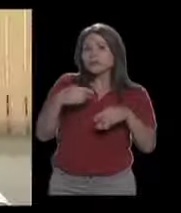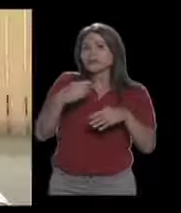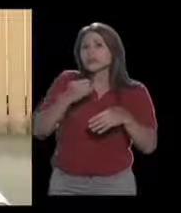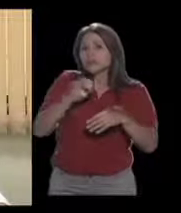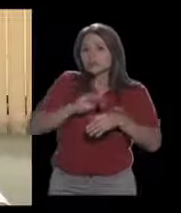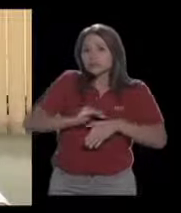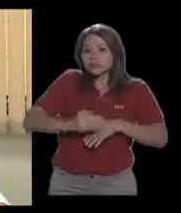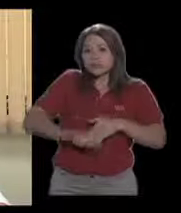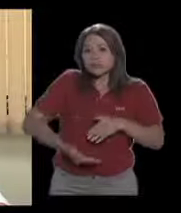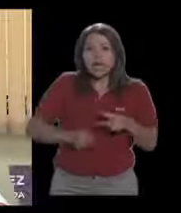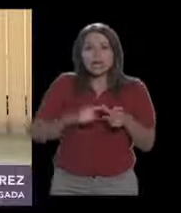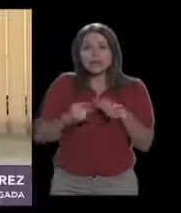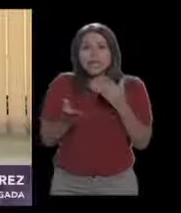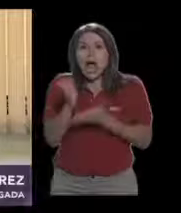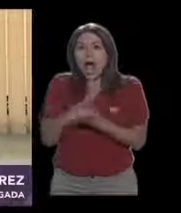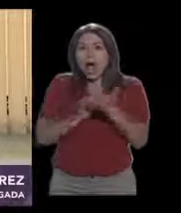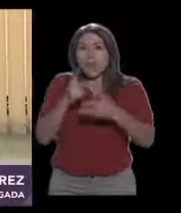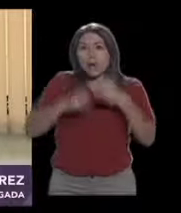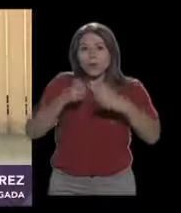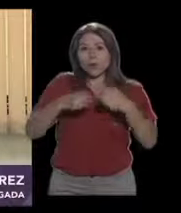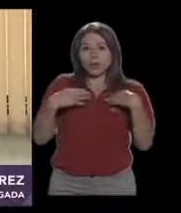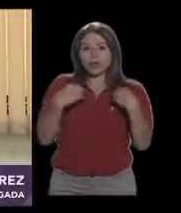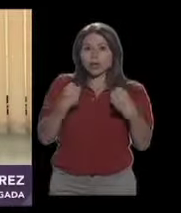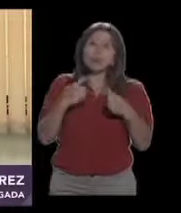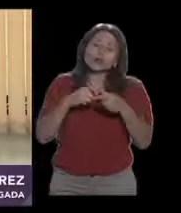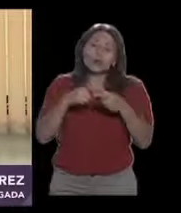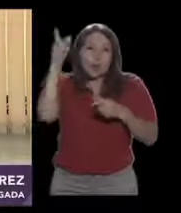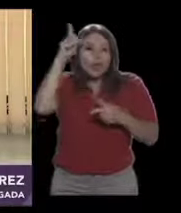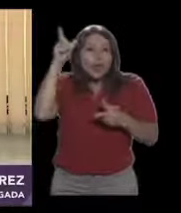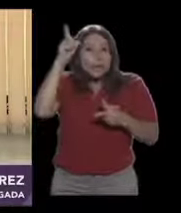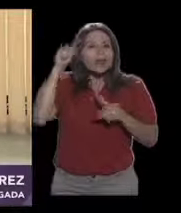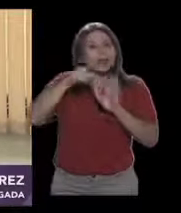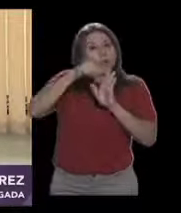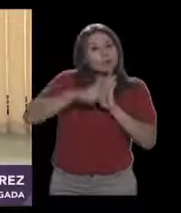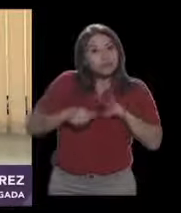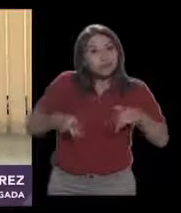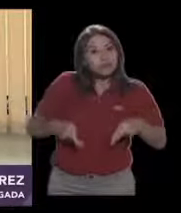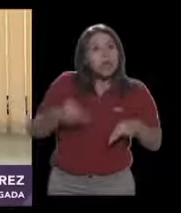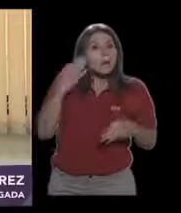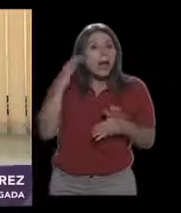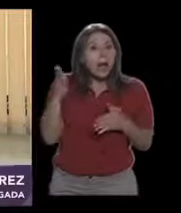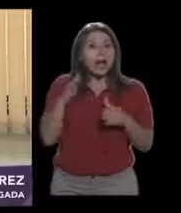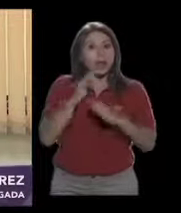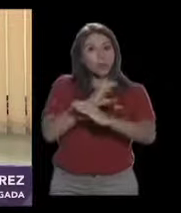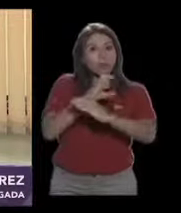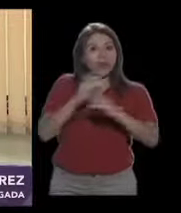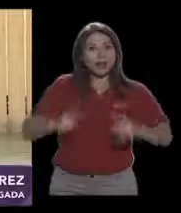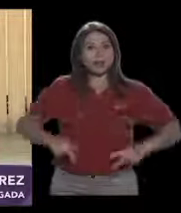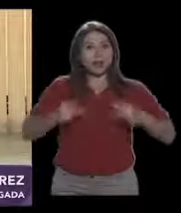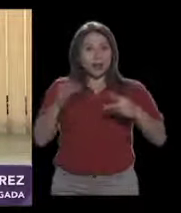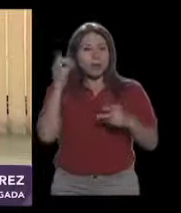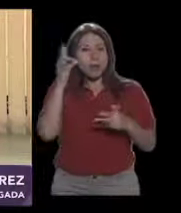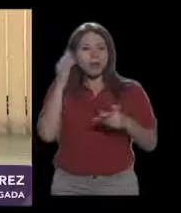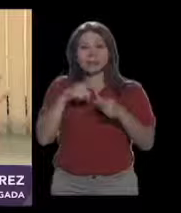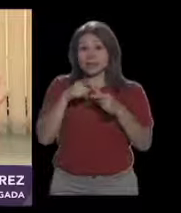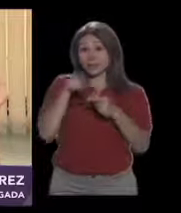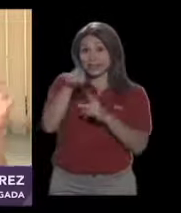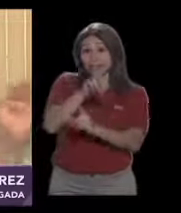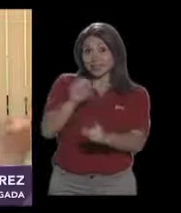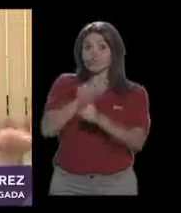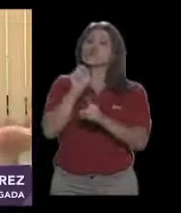salud de las personas, pues obviamente se puede proceder a la esterilización como un tema para preservar la salud y la vida de las mujeres. Ahí es